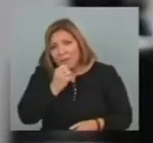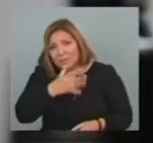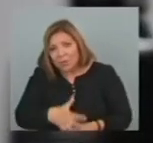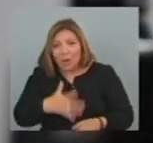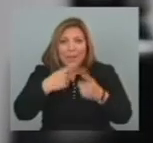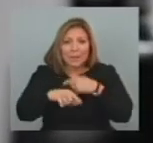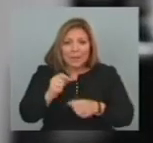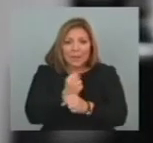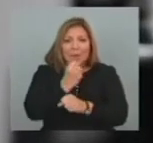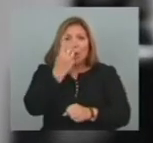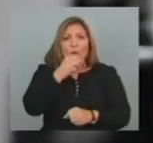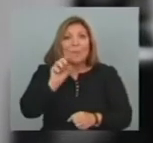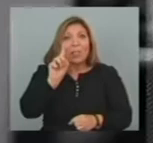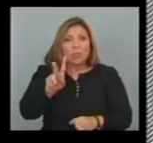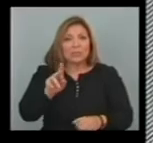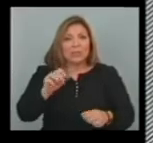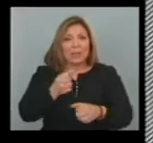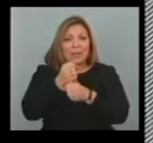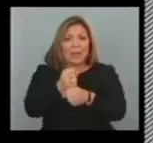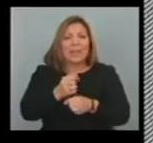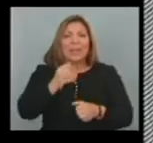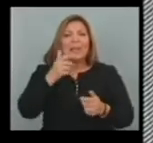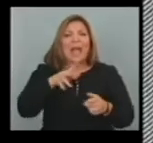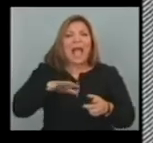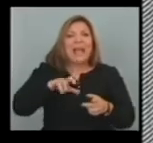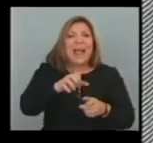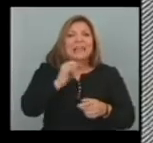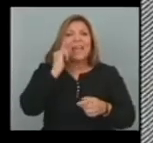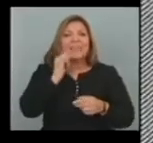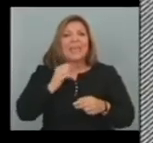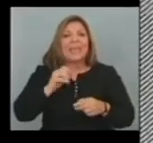Recibió el premio Bartolomé Hidalgo Por su otra novela Las arañas de Marte